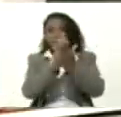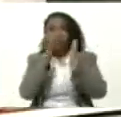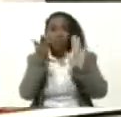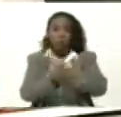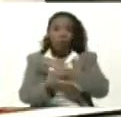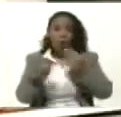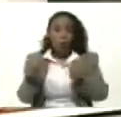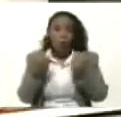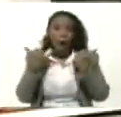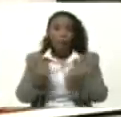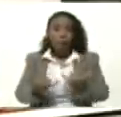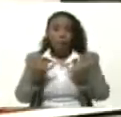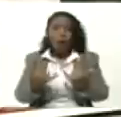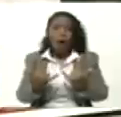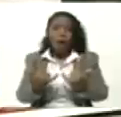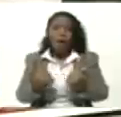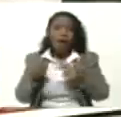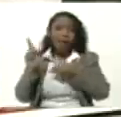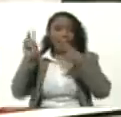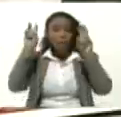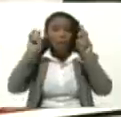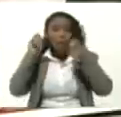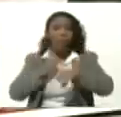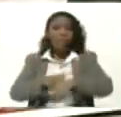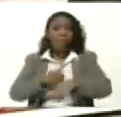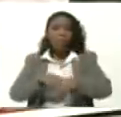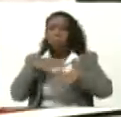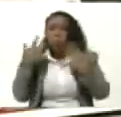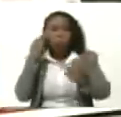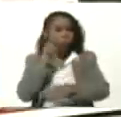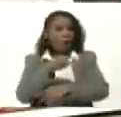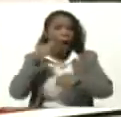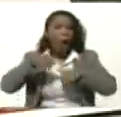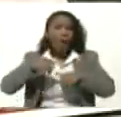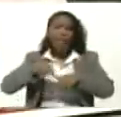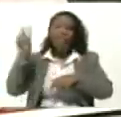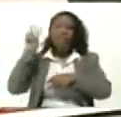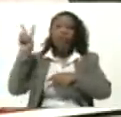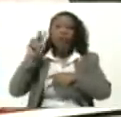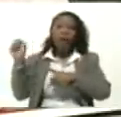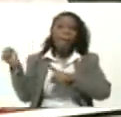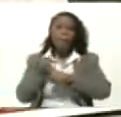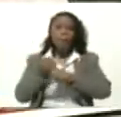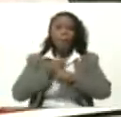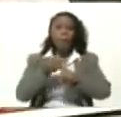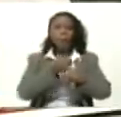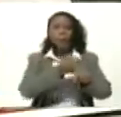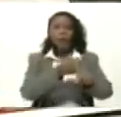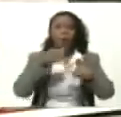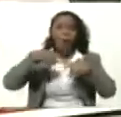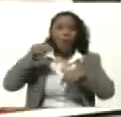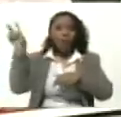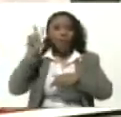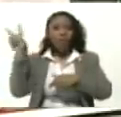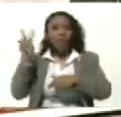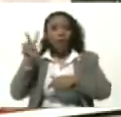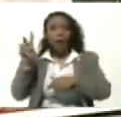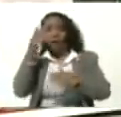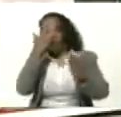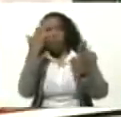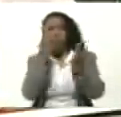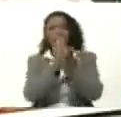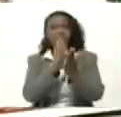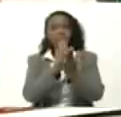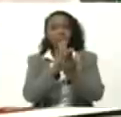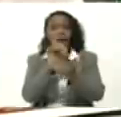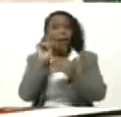Esa Nueva Época Tiene Que ver Que Venezuela Hoy Es Asediada Que Venezuela Hoy Enfrenta